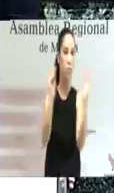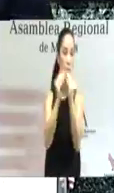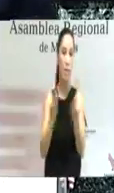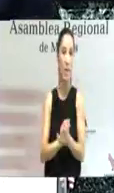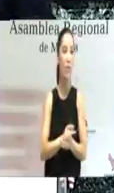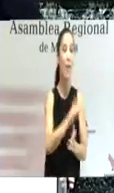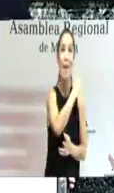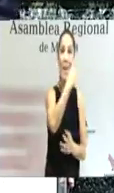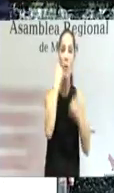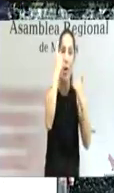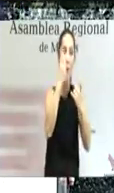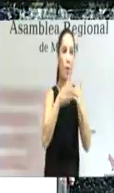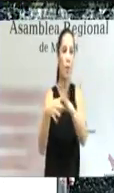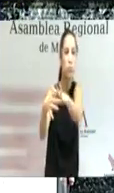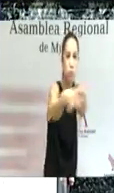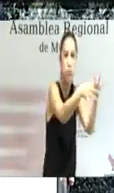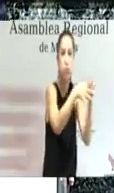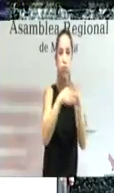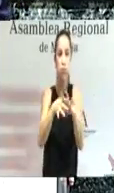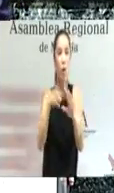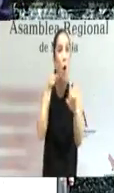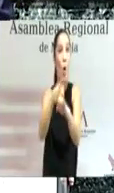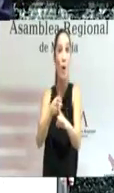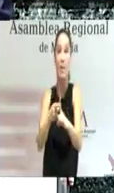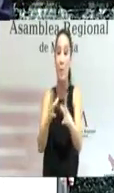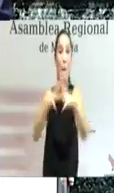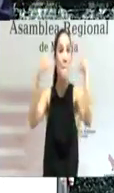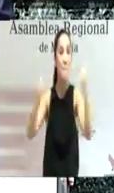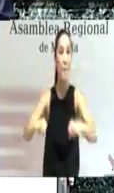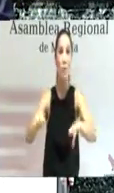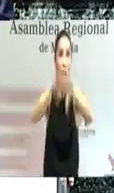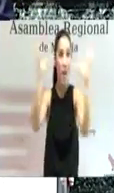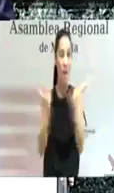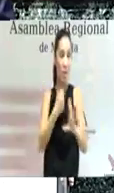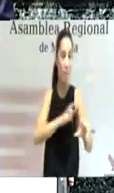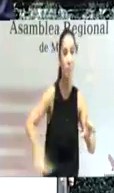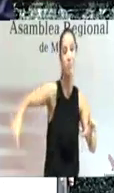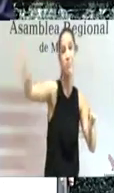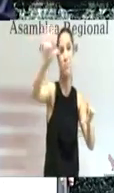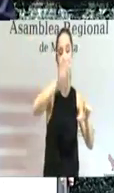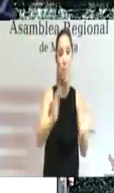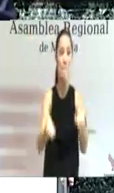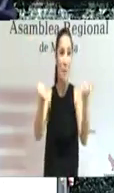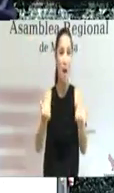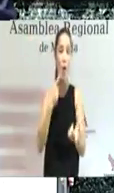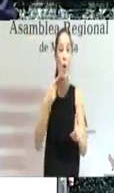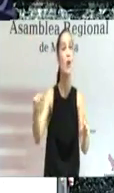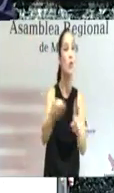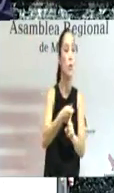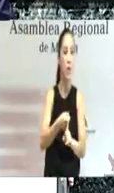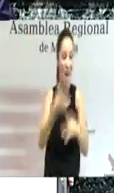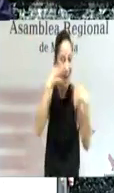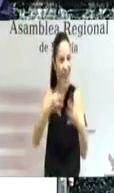esfuerzos y lograr por fin un gran pacto nacional del agua que aporte soluciones definitivas tanto por el